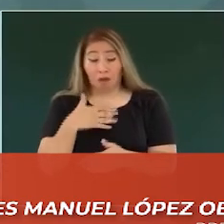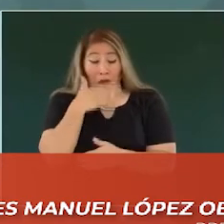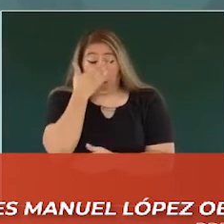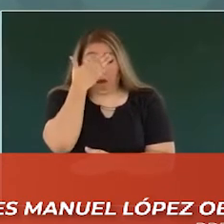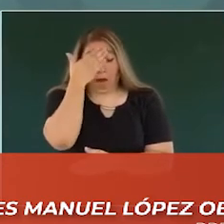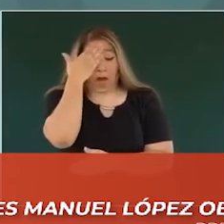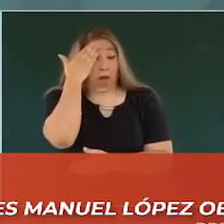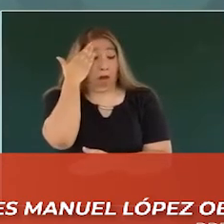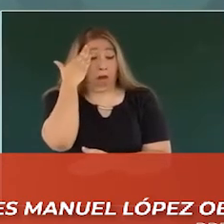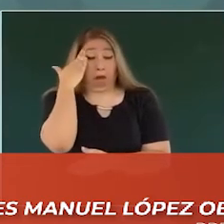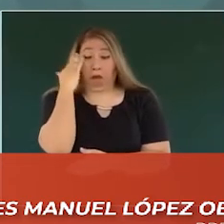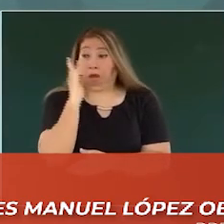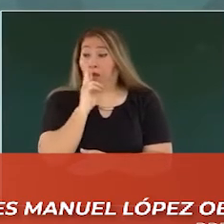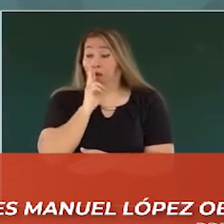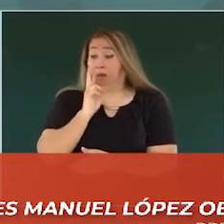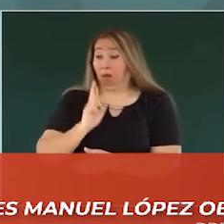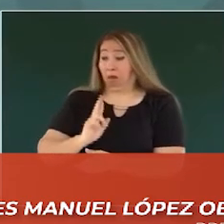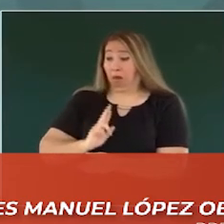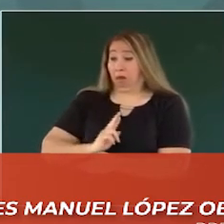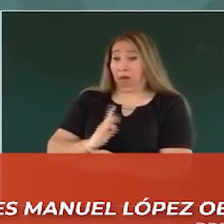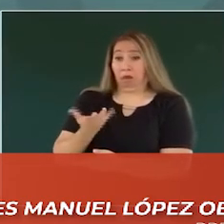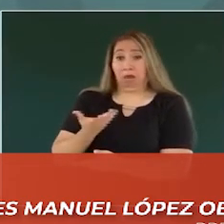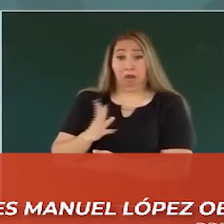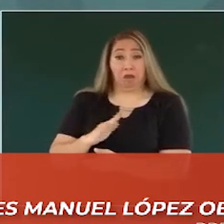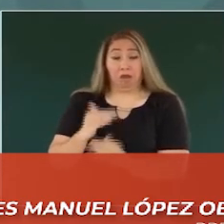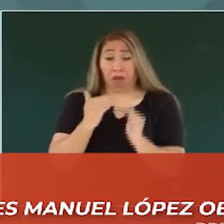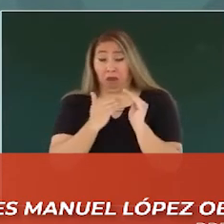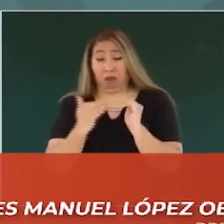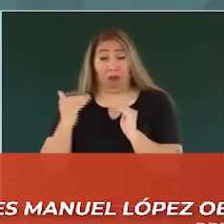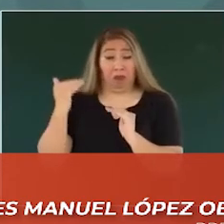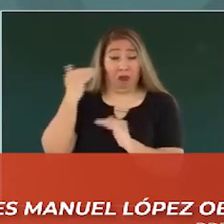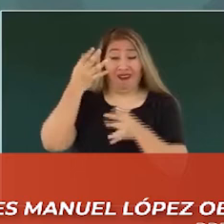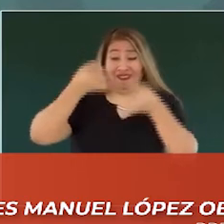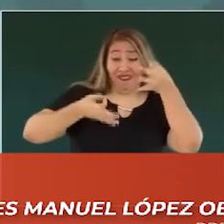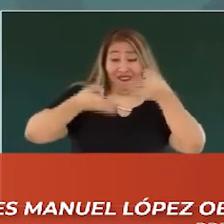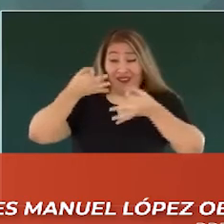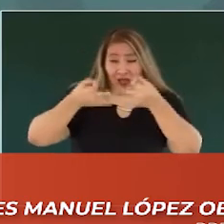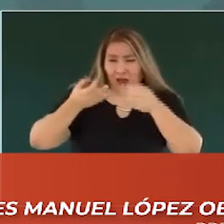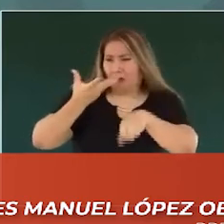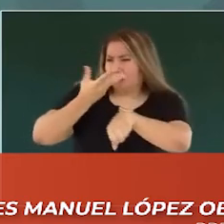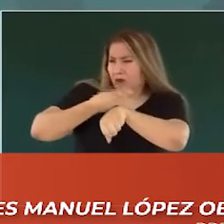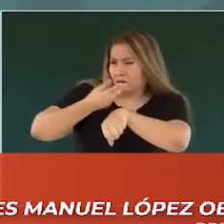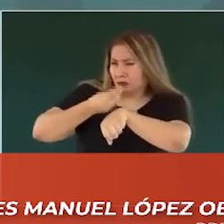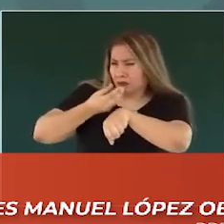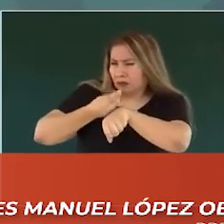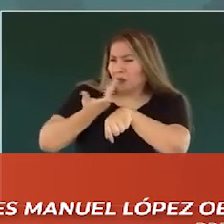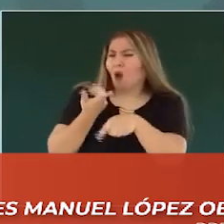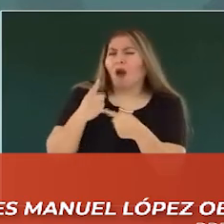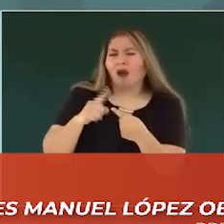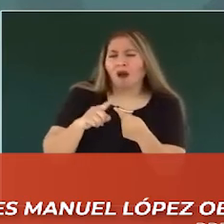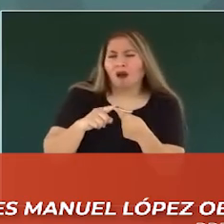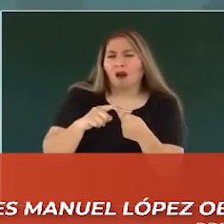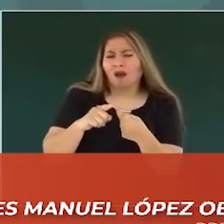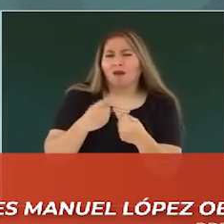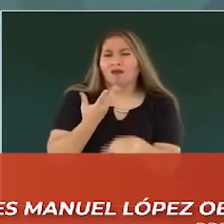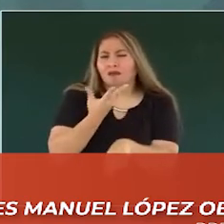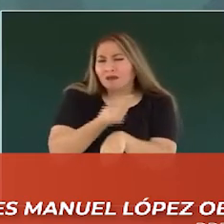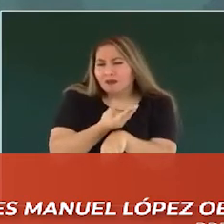de la Suprema Corte. Si ya la Suprema Corte resolvió que